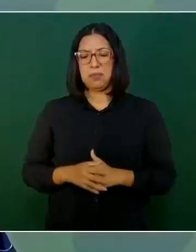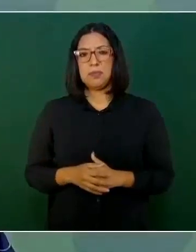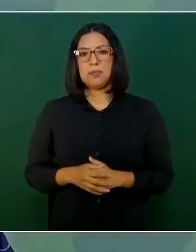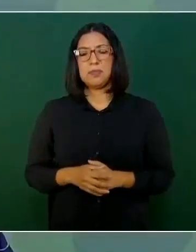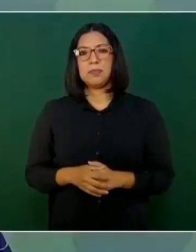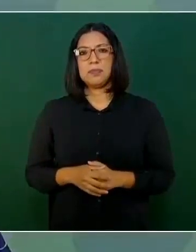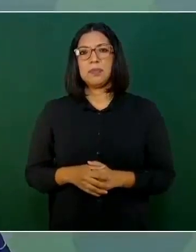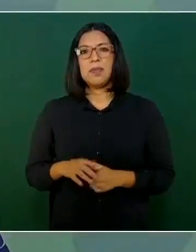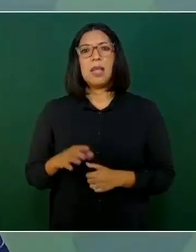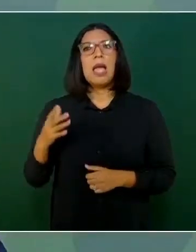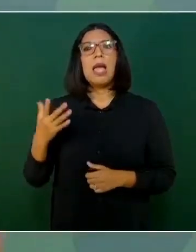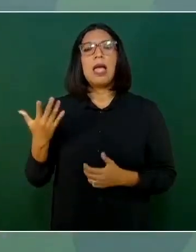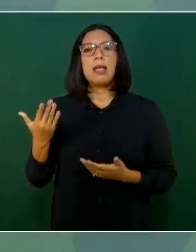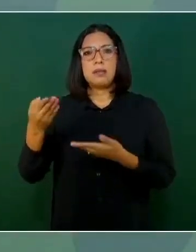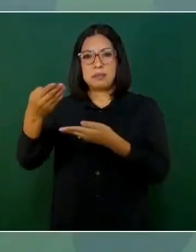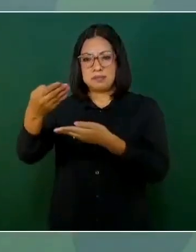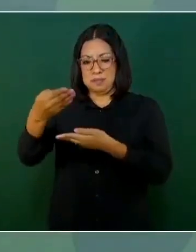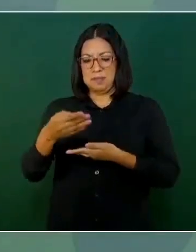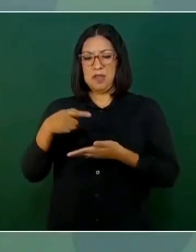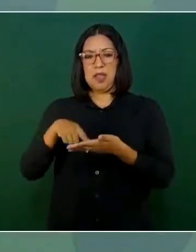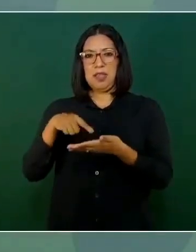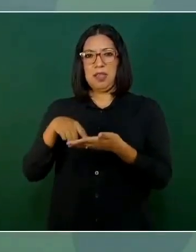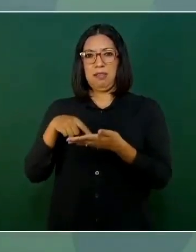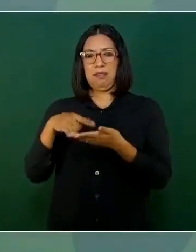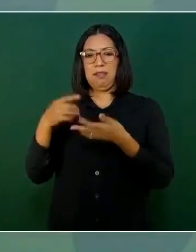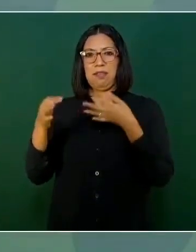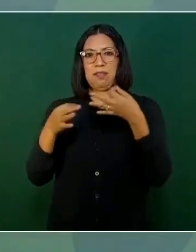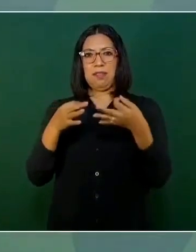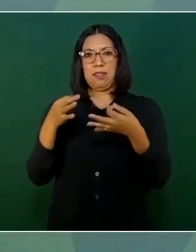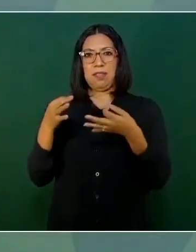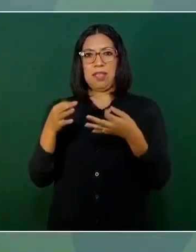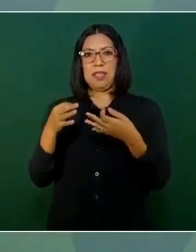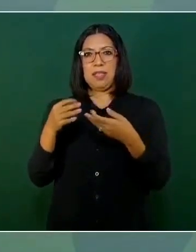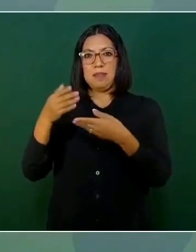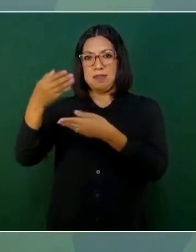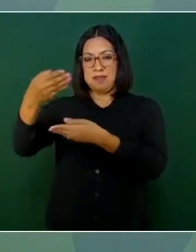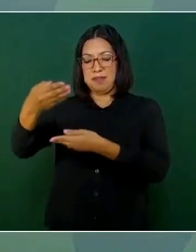¿Cómo se le llamaba esto en la escuela? Un acordeón.